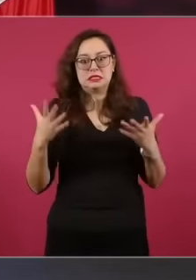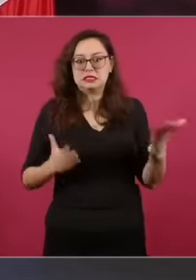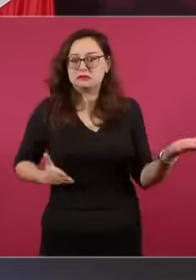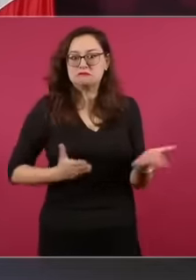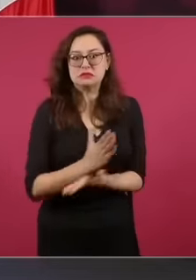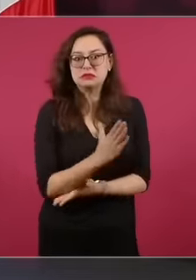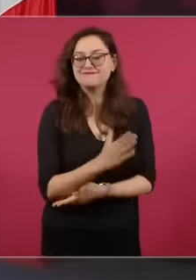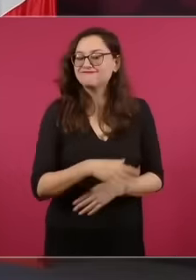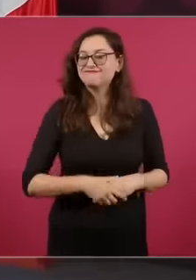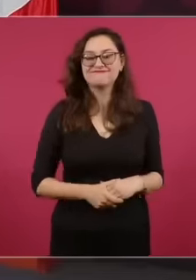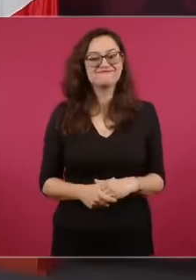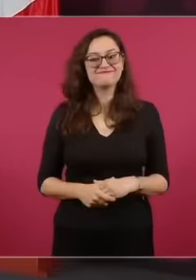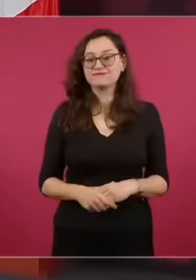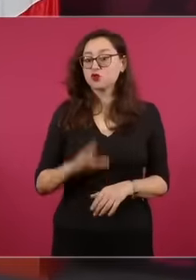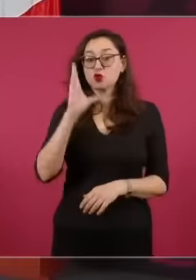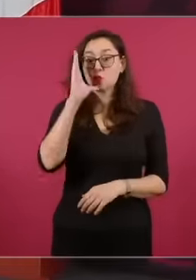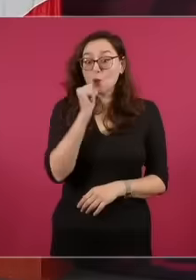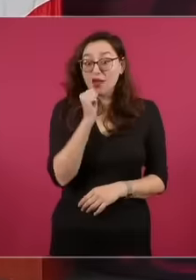funciona